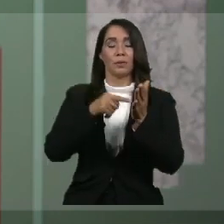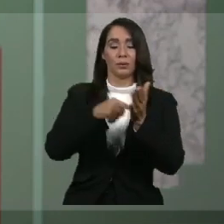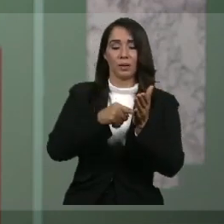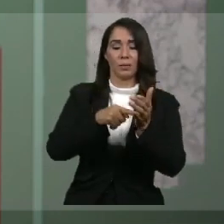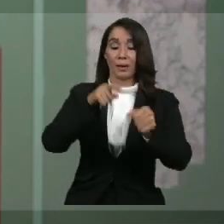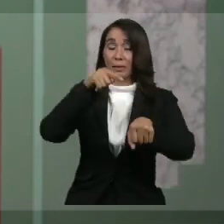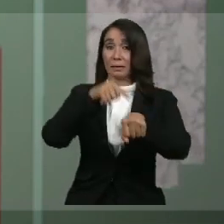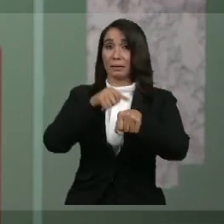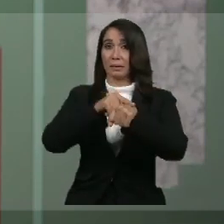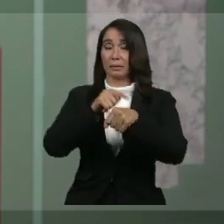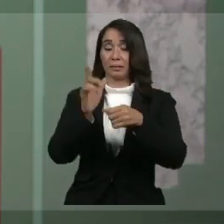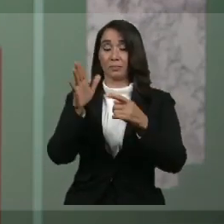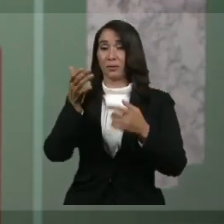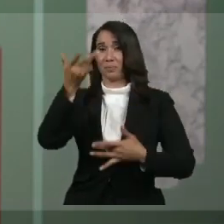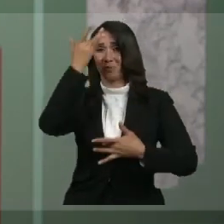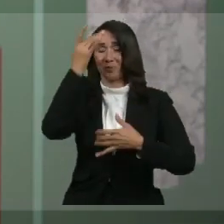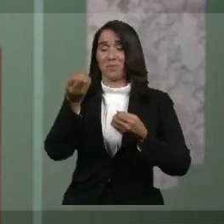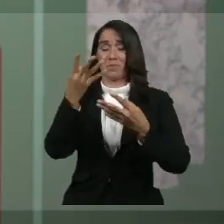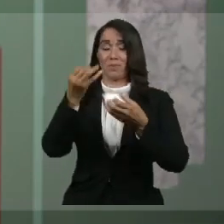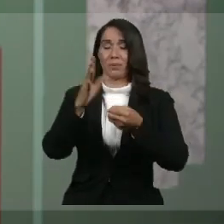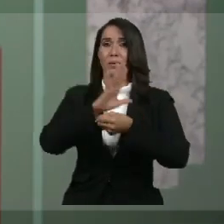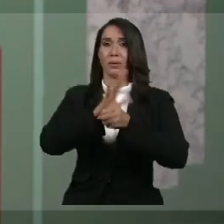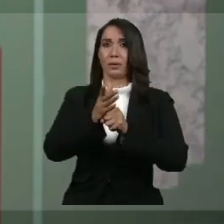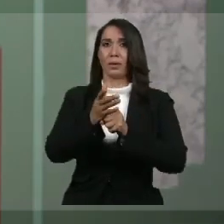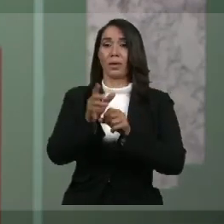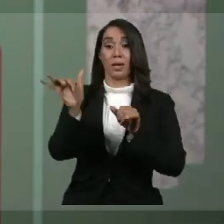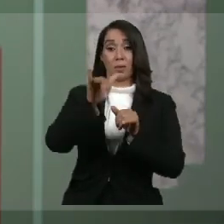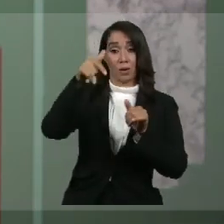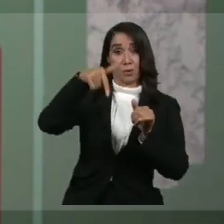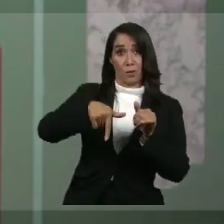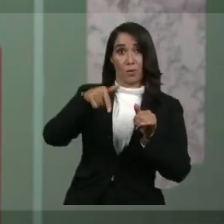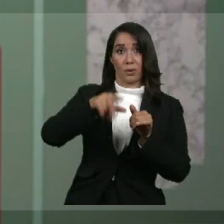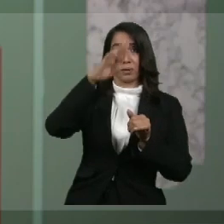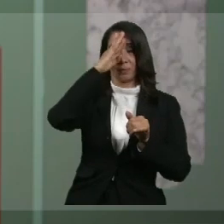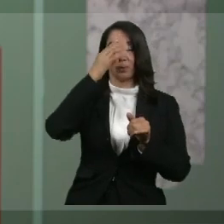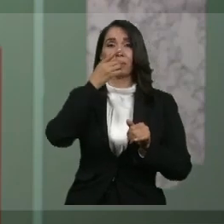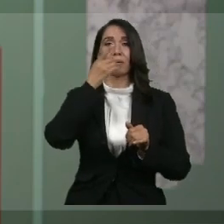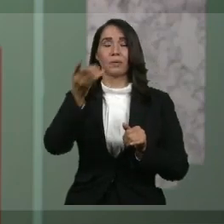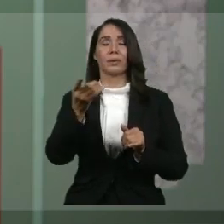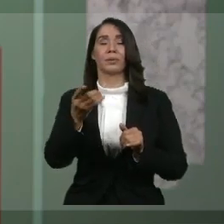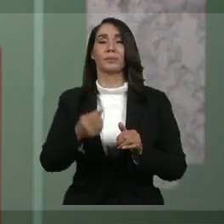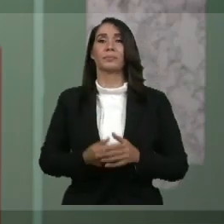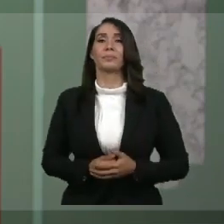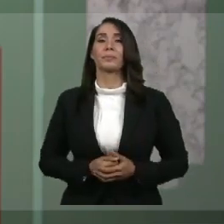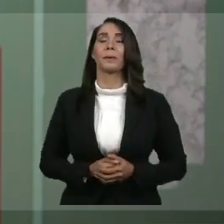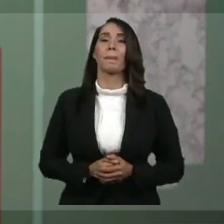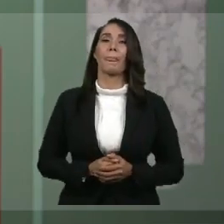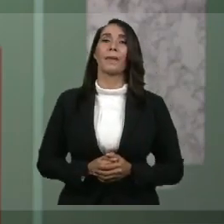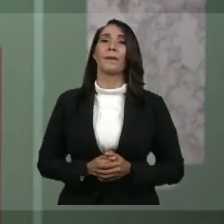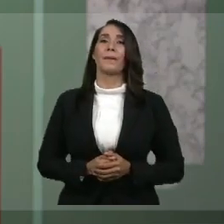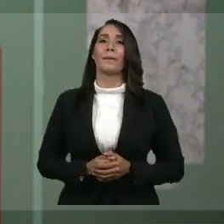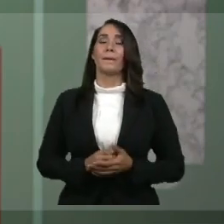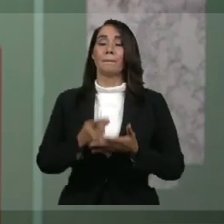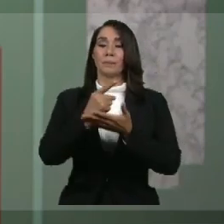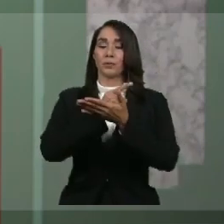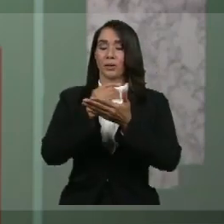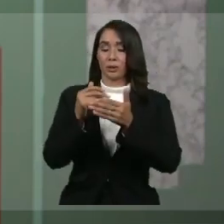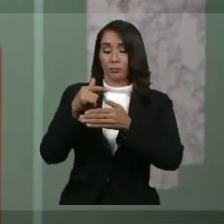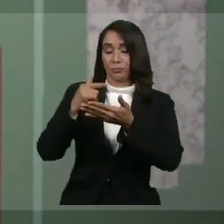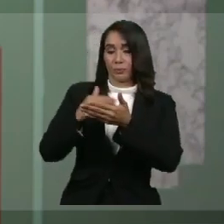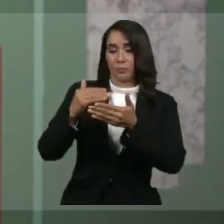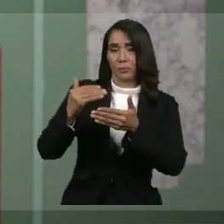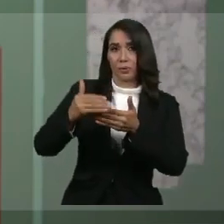fase de la enfermedad en que se encuentra hoy la República Dominicana. En concreto, durante la fase del virus que